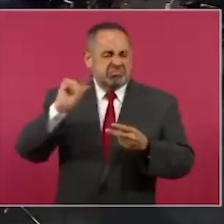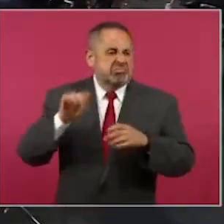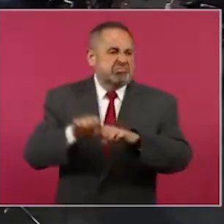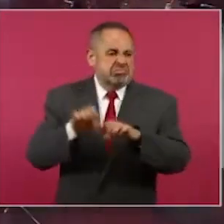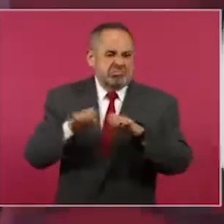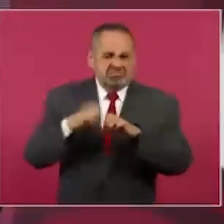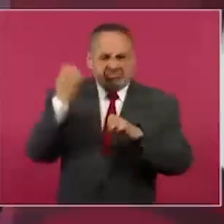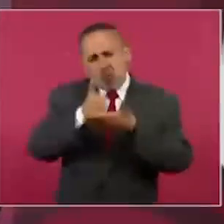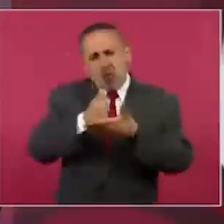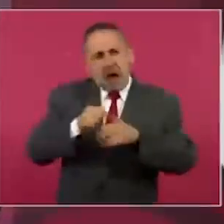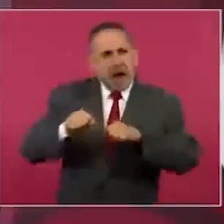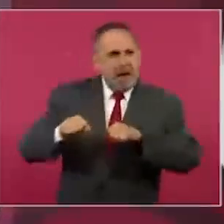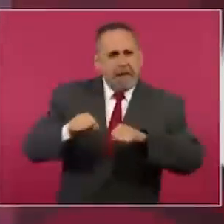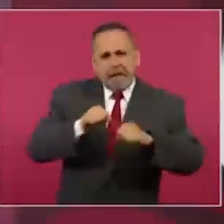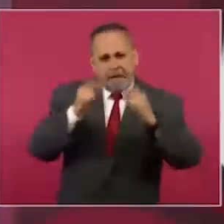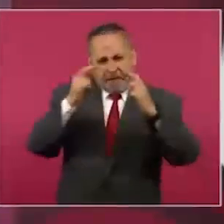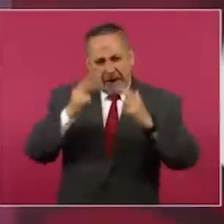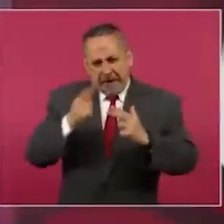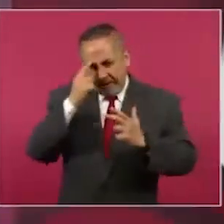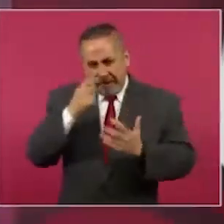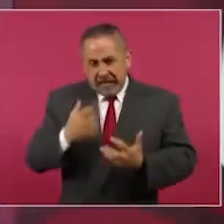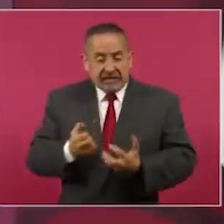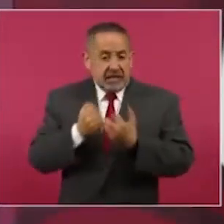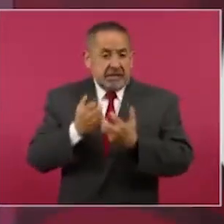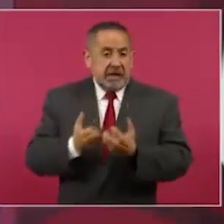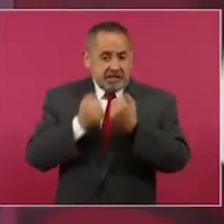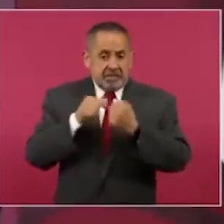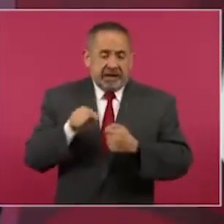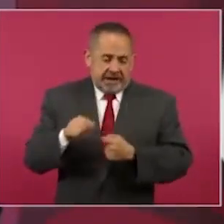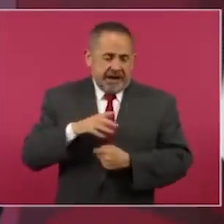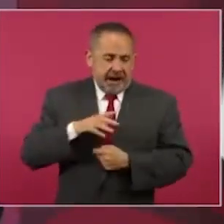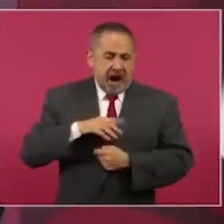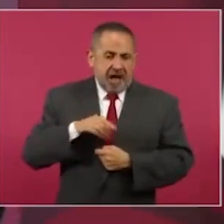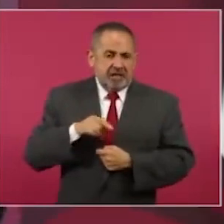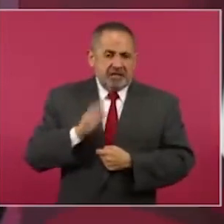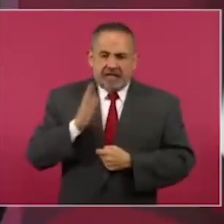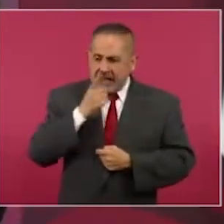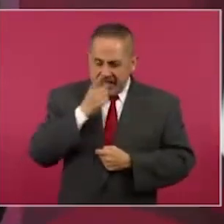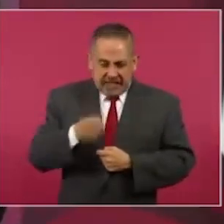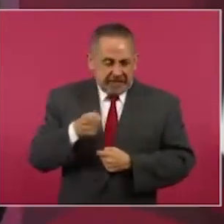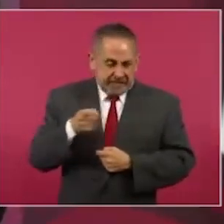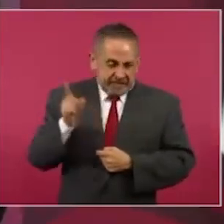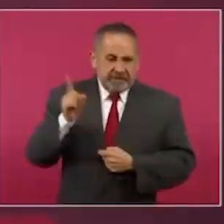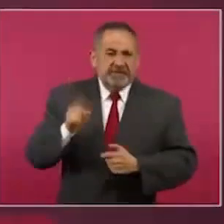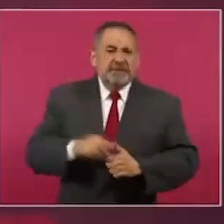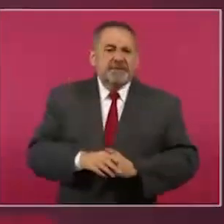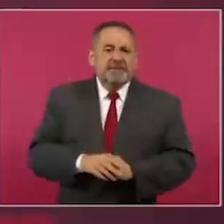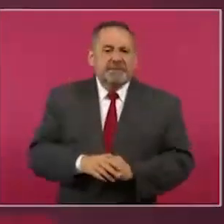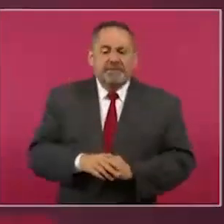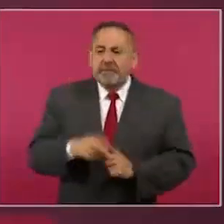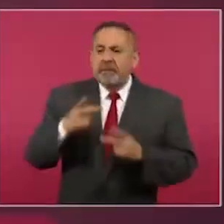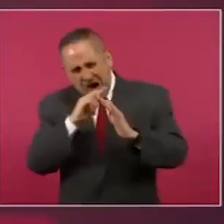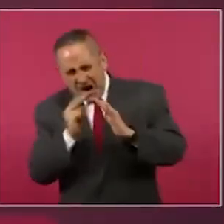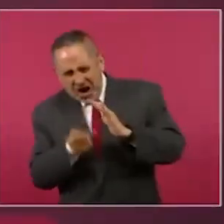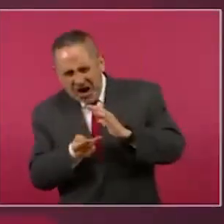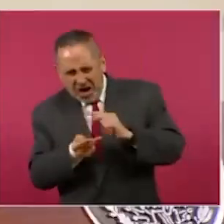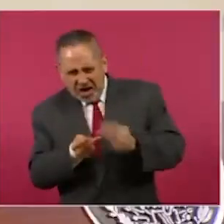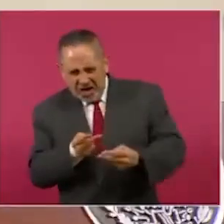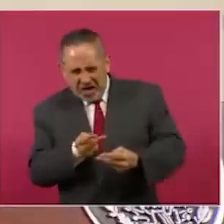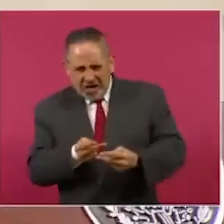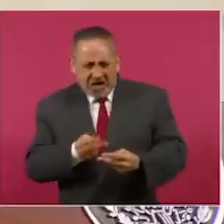en salvar vidas de personas atrapadas